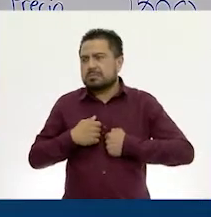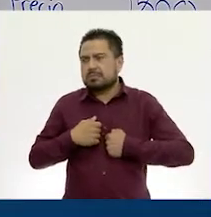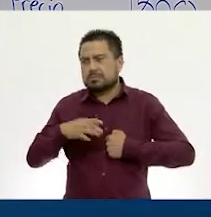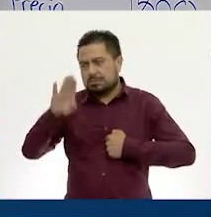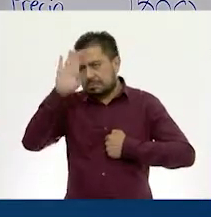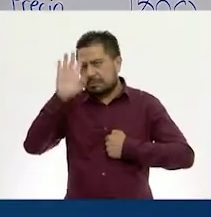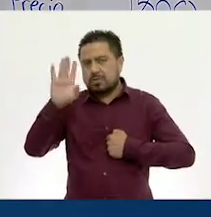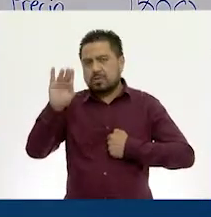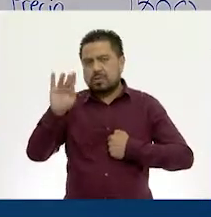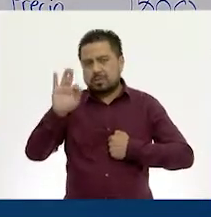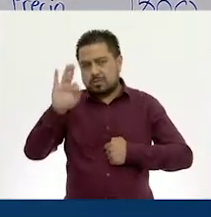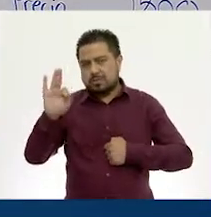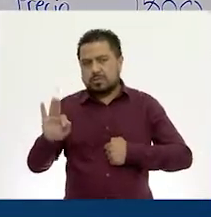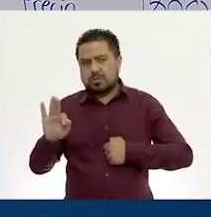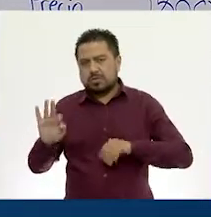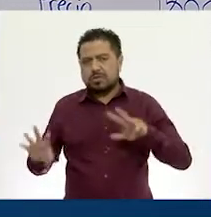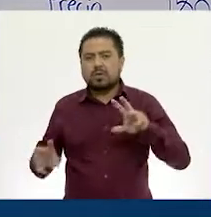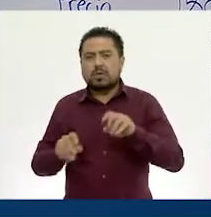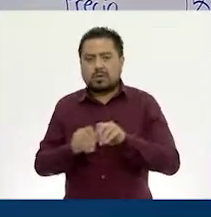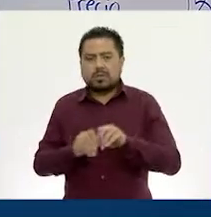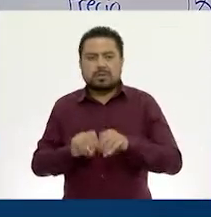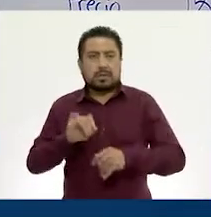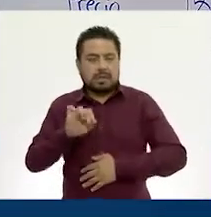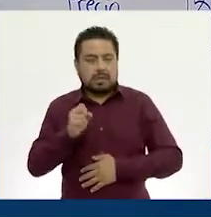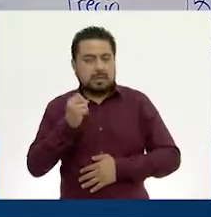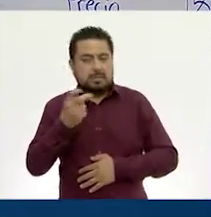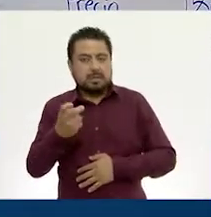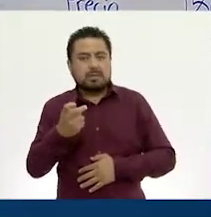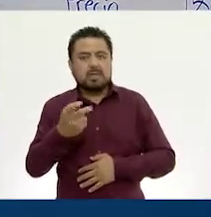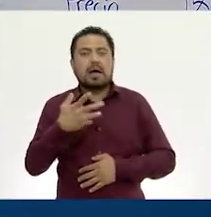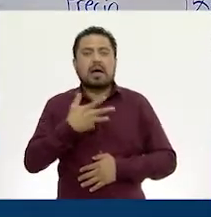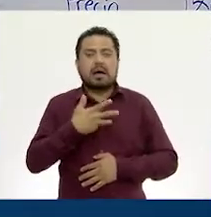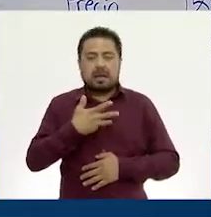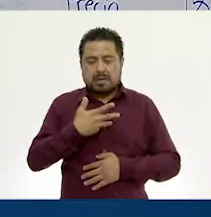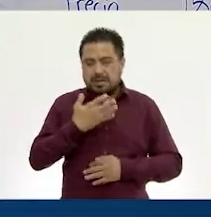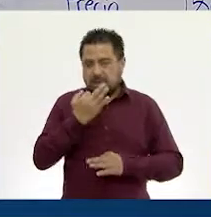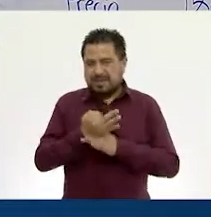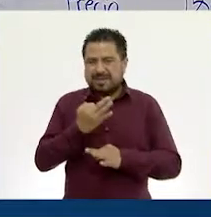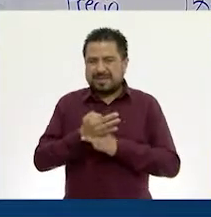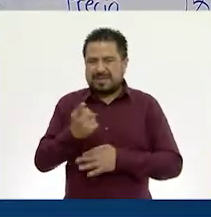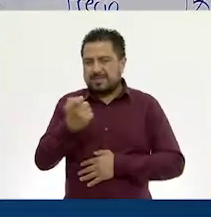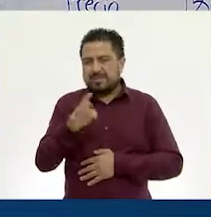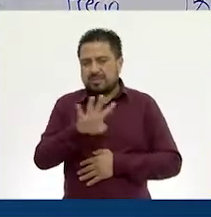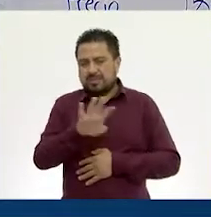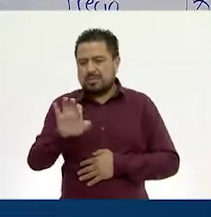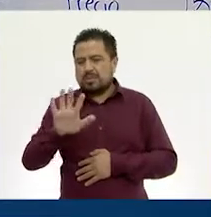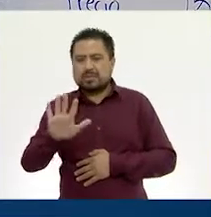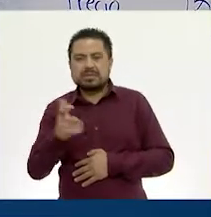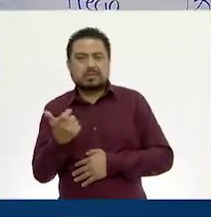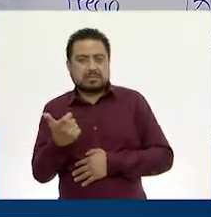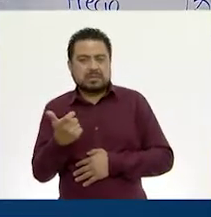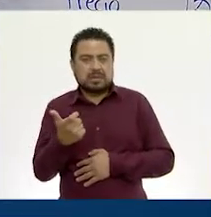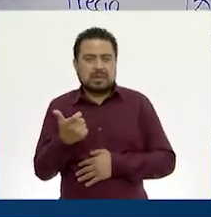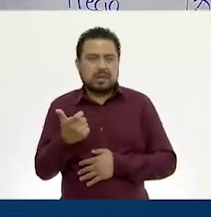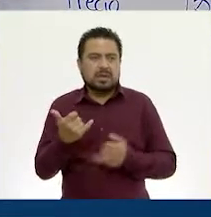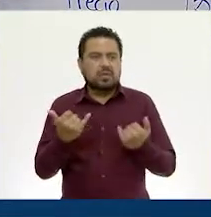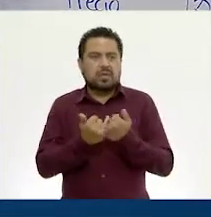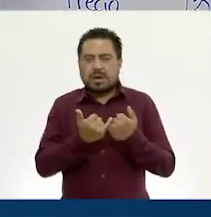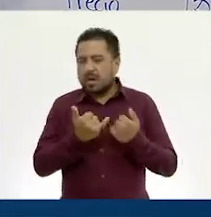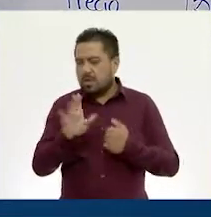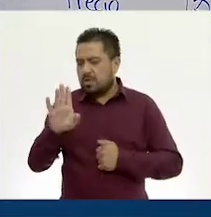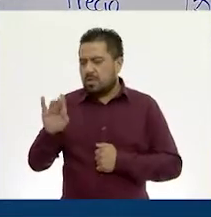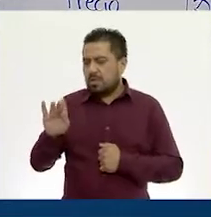90%. Perfectamente. Entonces ya tenemos que los 405 pesos equivalen al